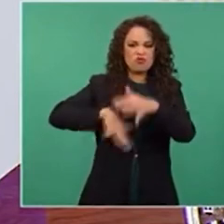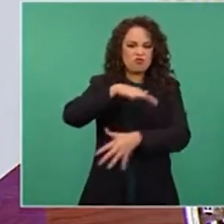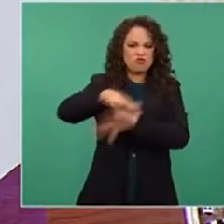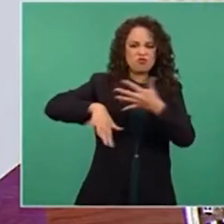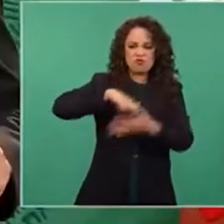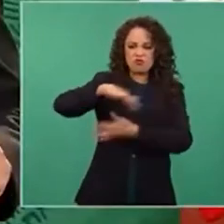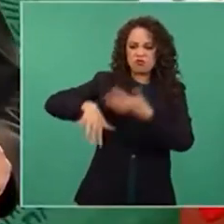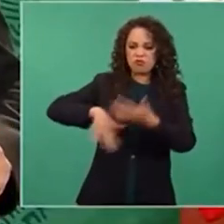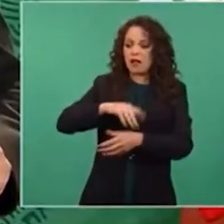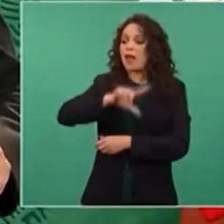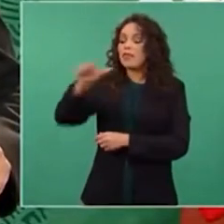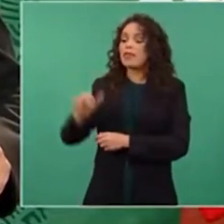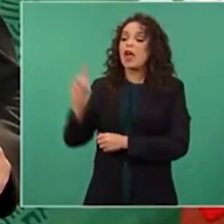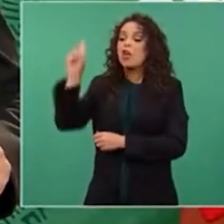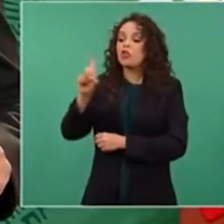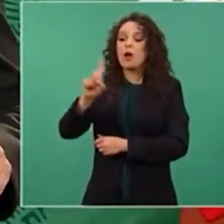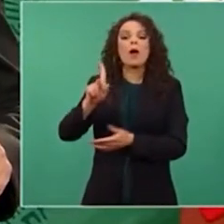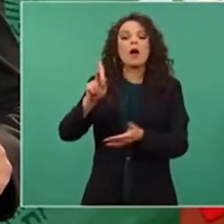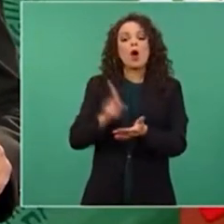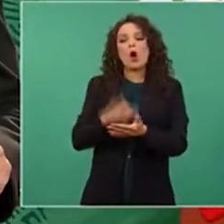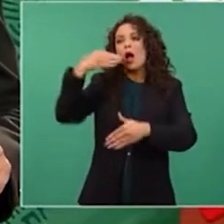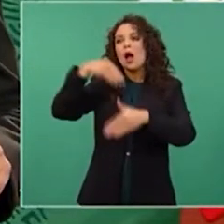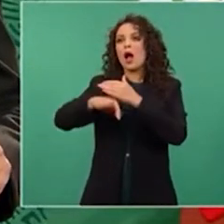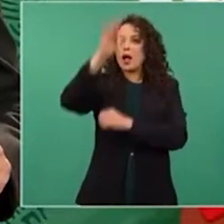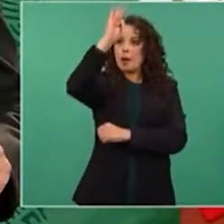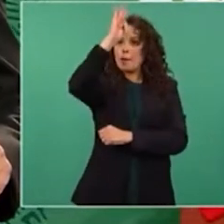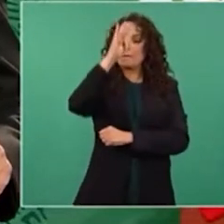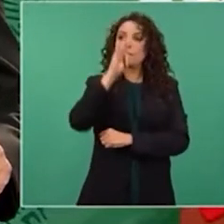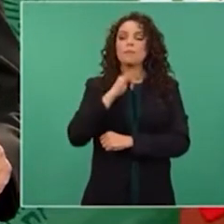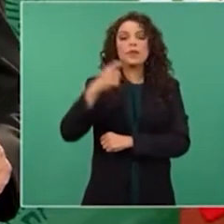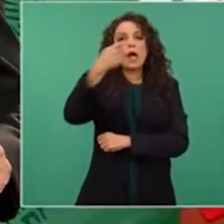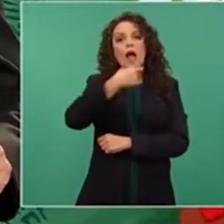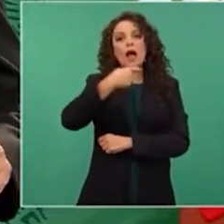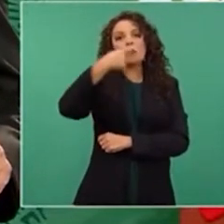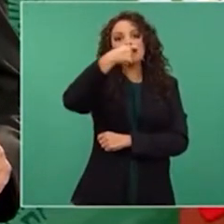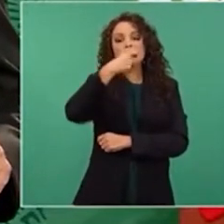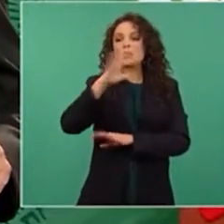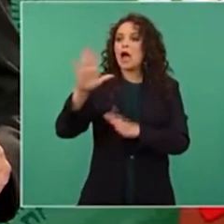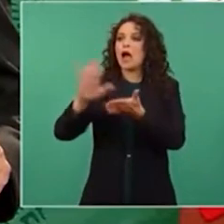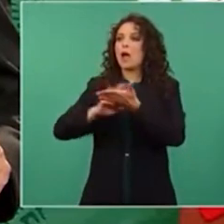confesar y a comulgar para dejar el marcador en cero. Y así se la llevan.